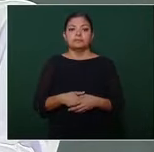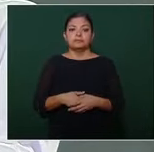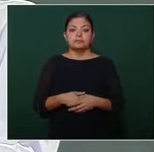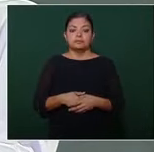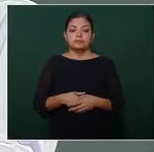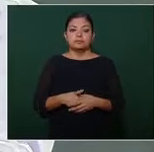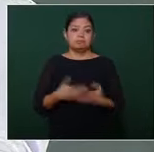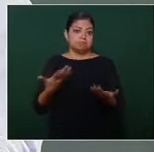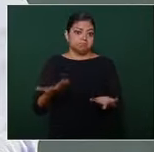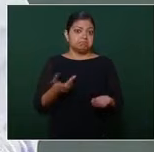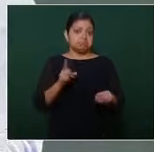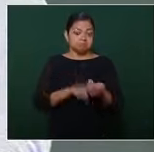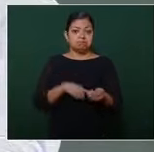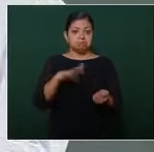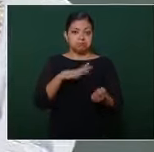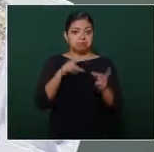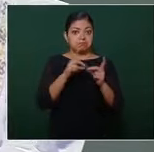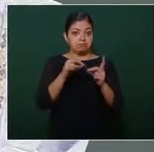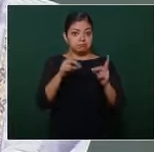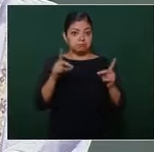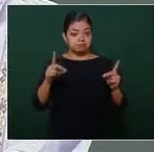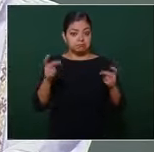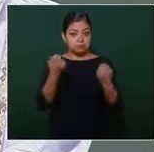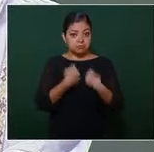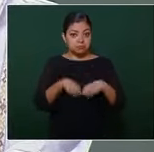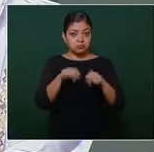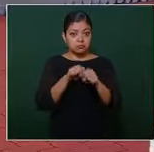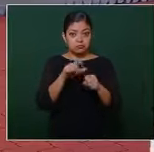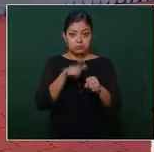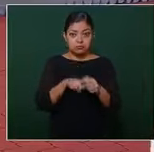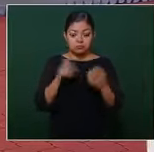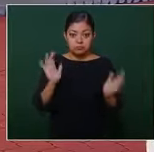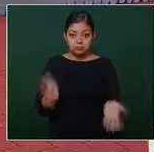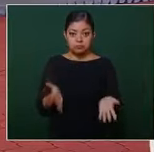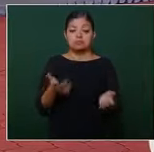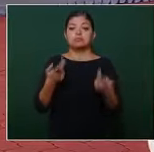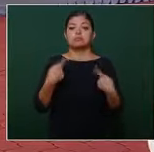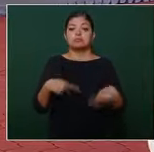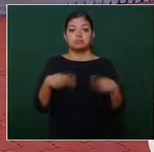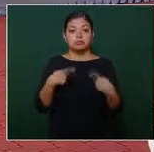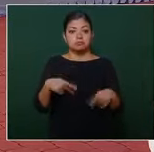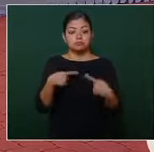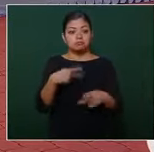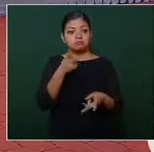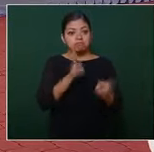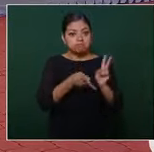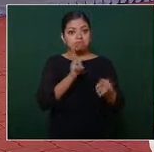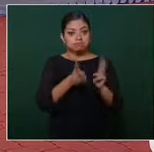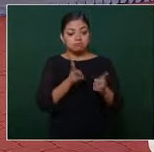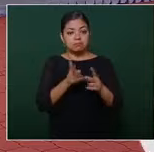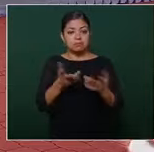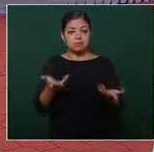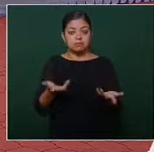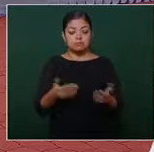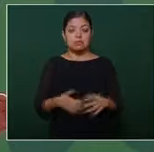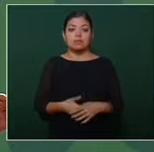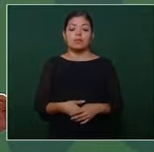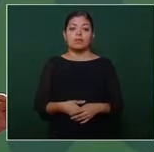desarrollo social se está hablando con la gente y